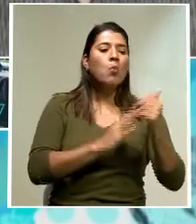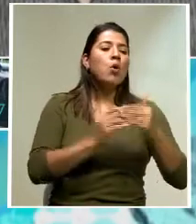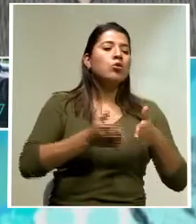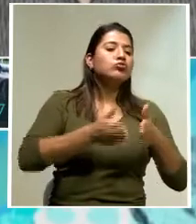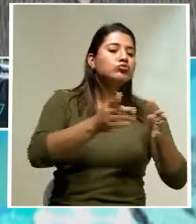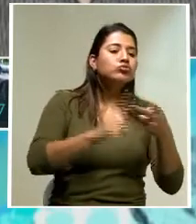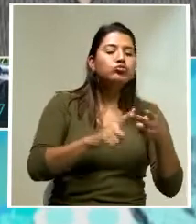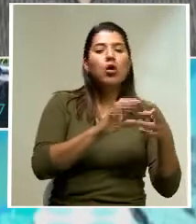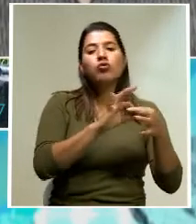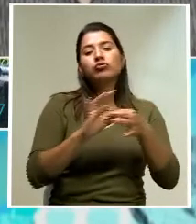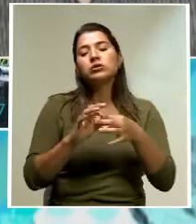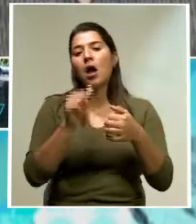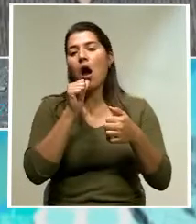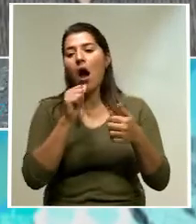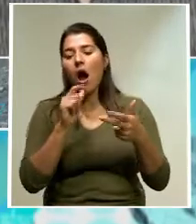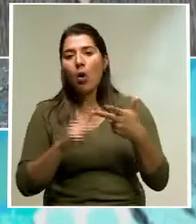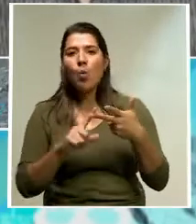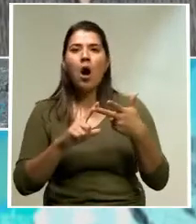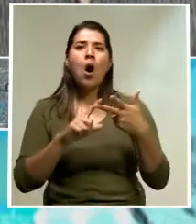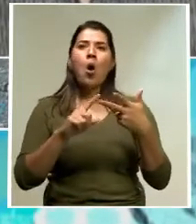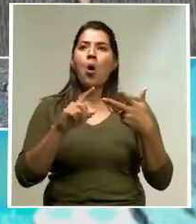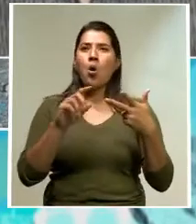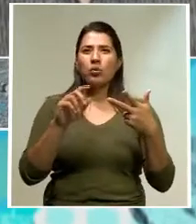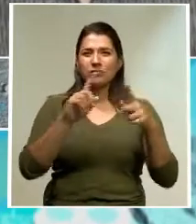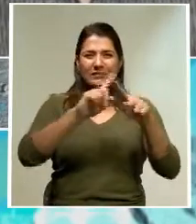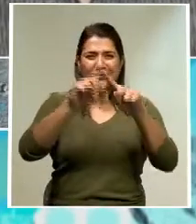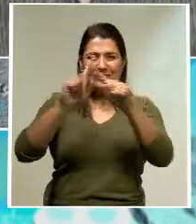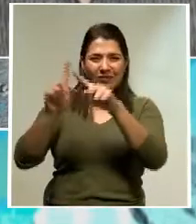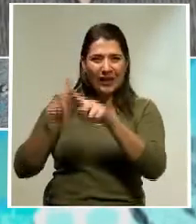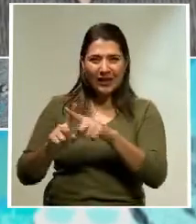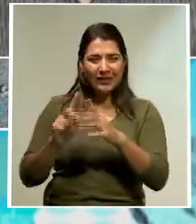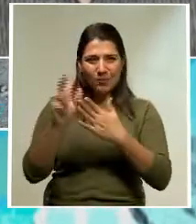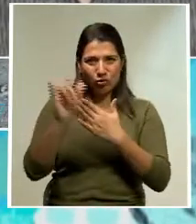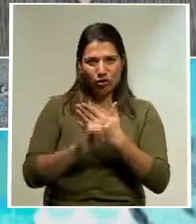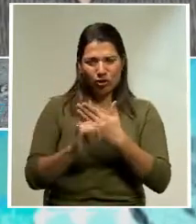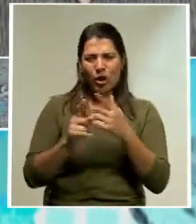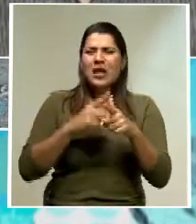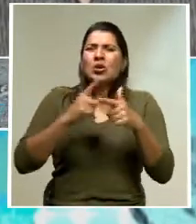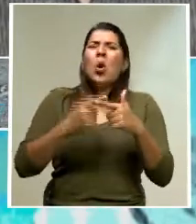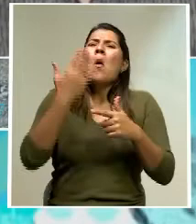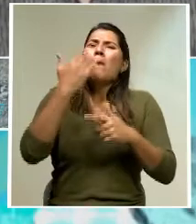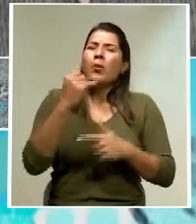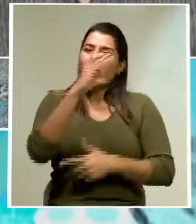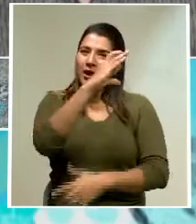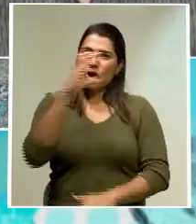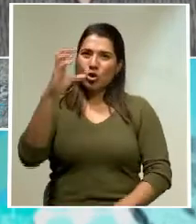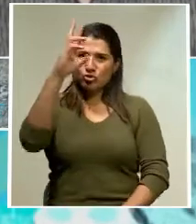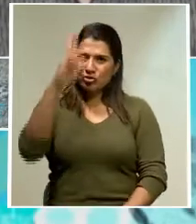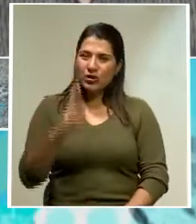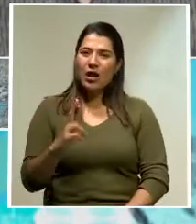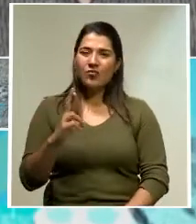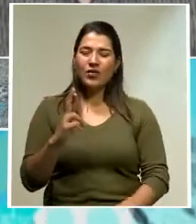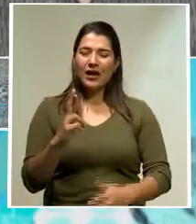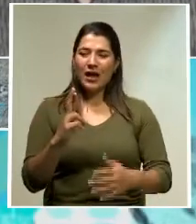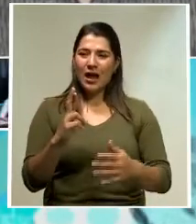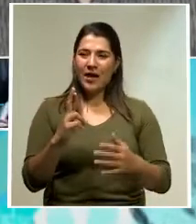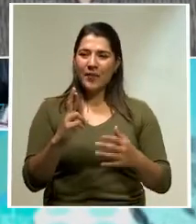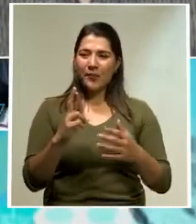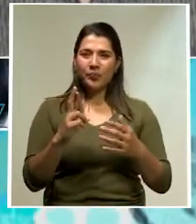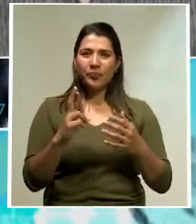sistemas informáticos de hacienda, etc. ¿Por qué el Estado costarricense es tan malo